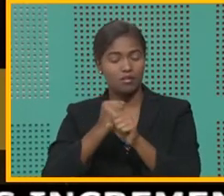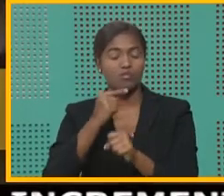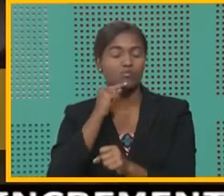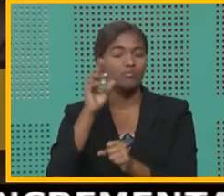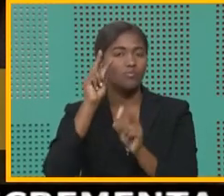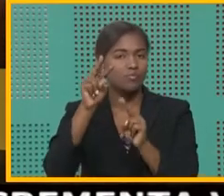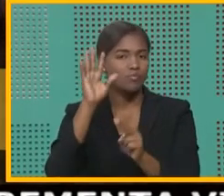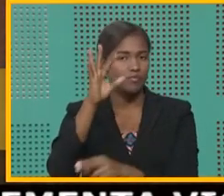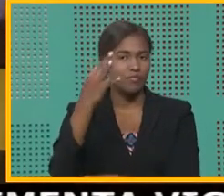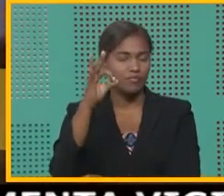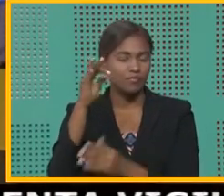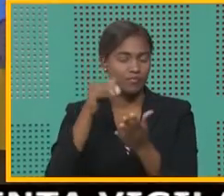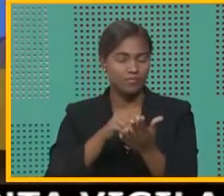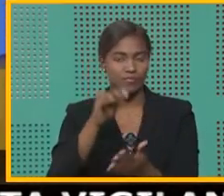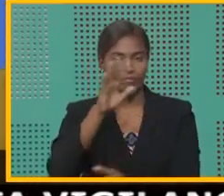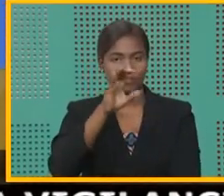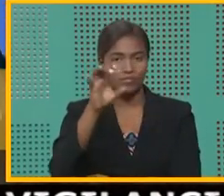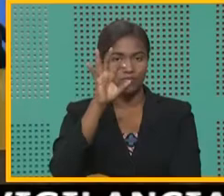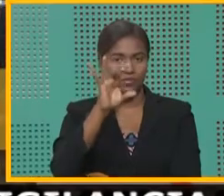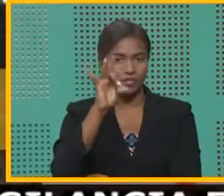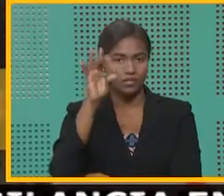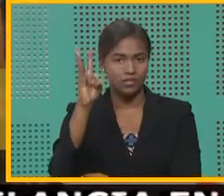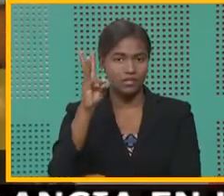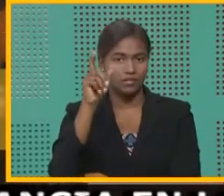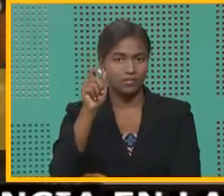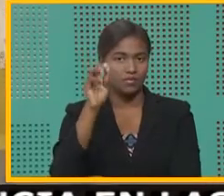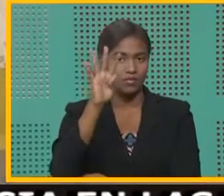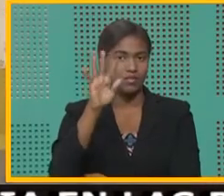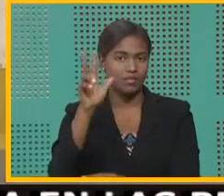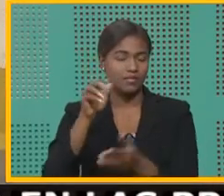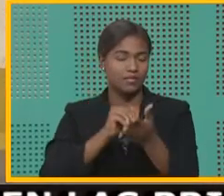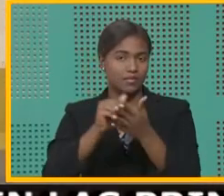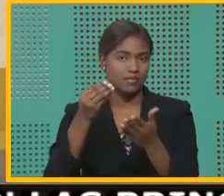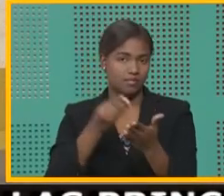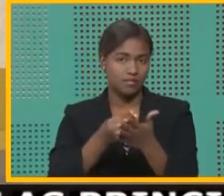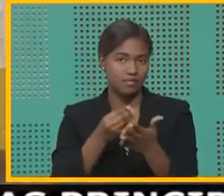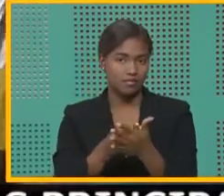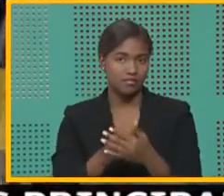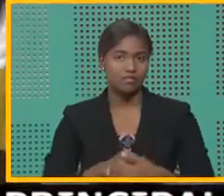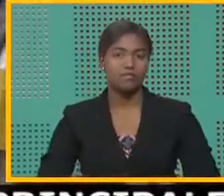estima será de 19.586.43 millones de pesos.